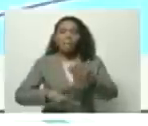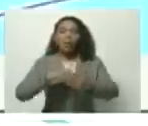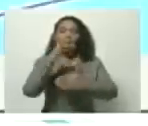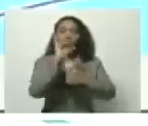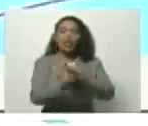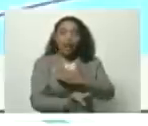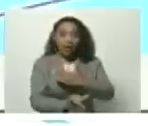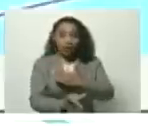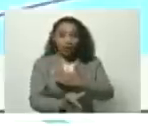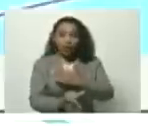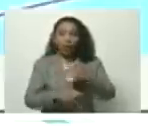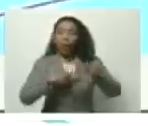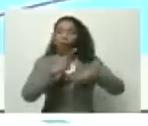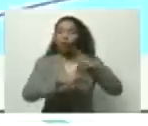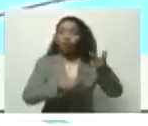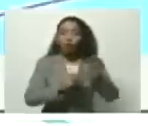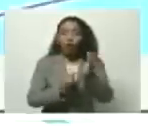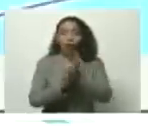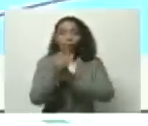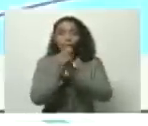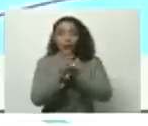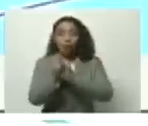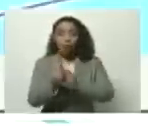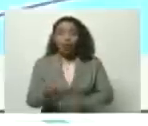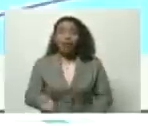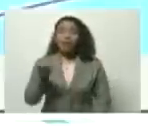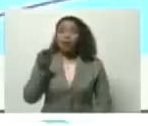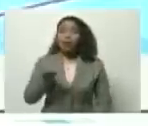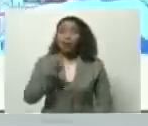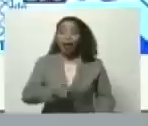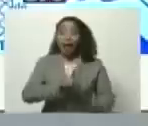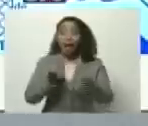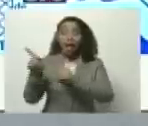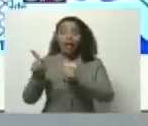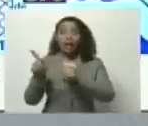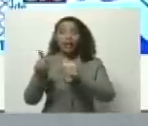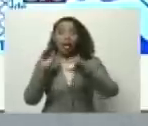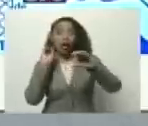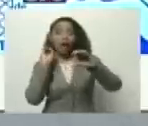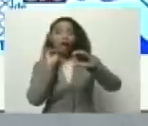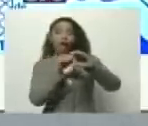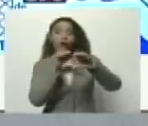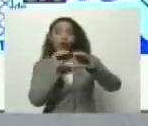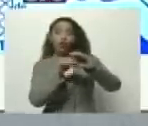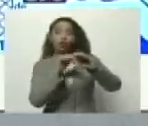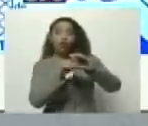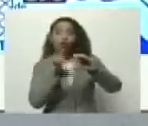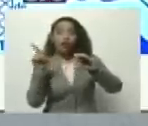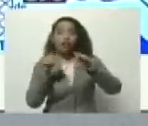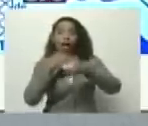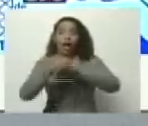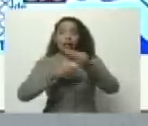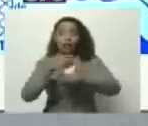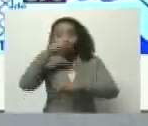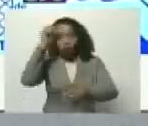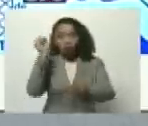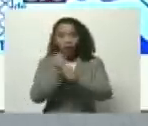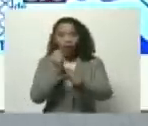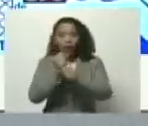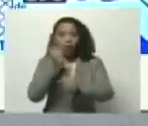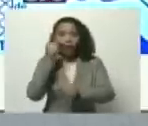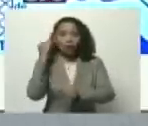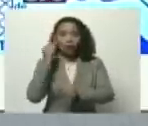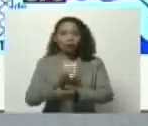y de emprendimiento. Muy importante, este fondo que estará conformado por los trabajadores